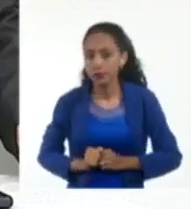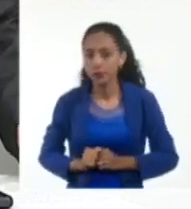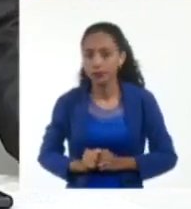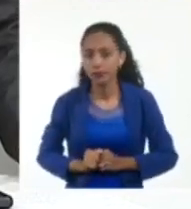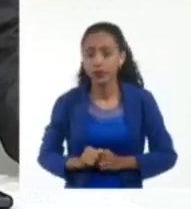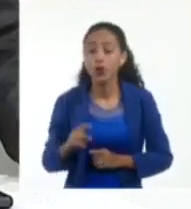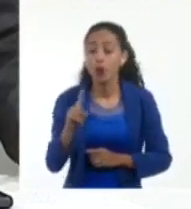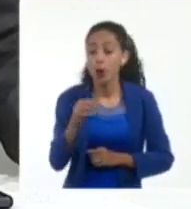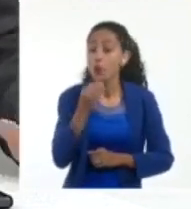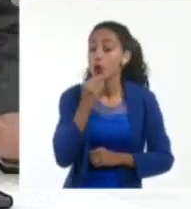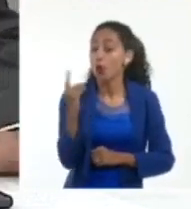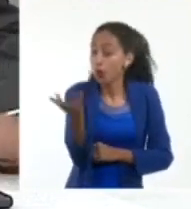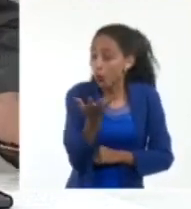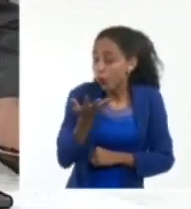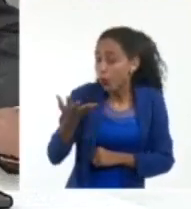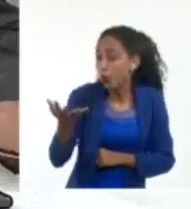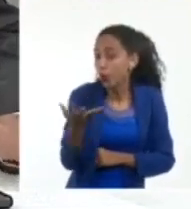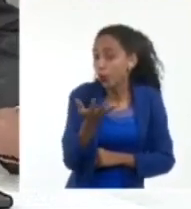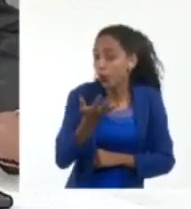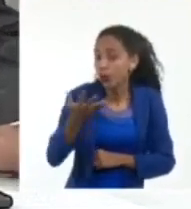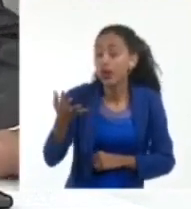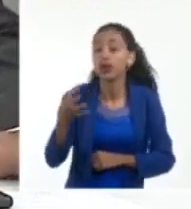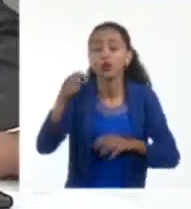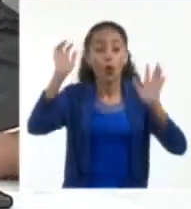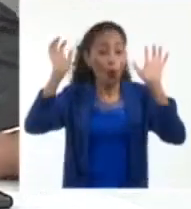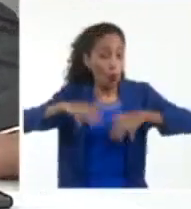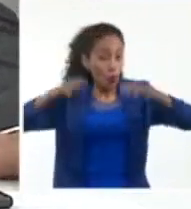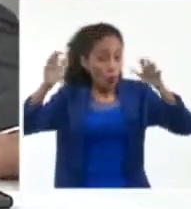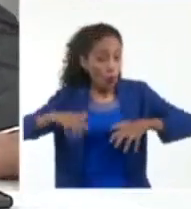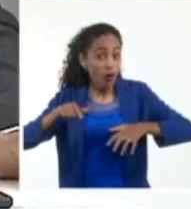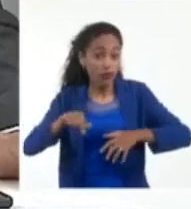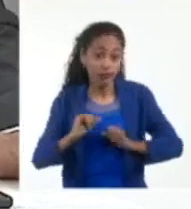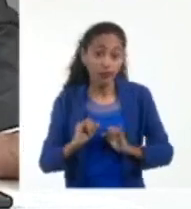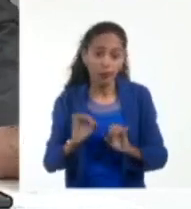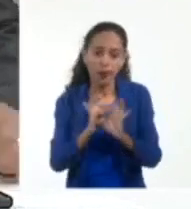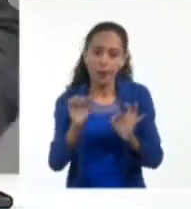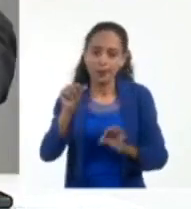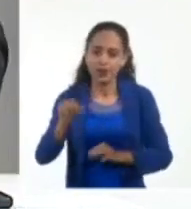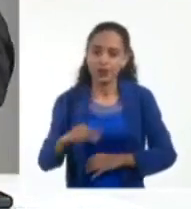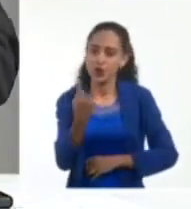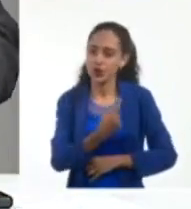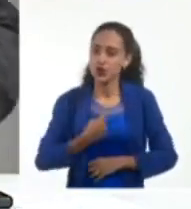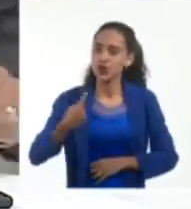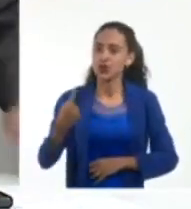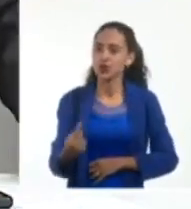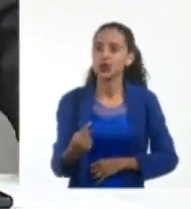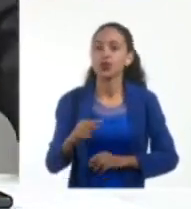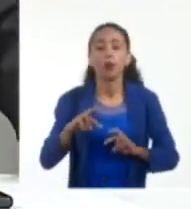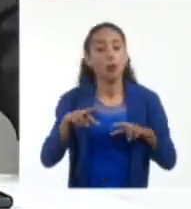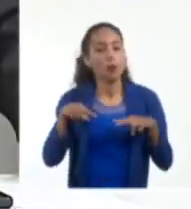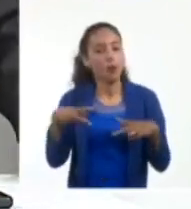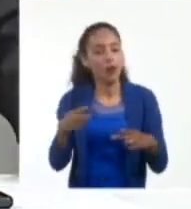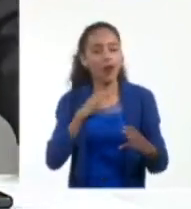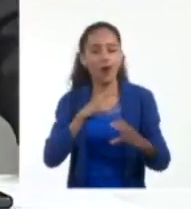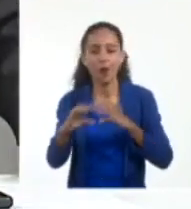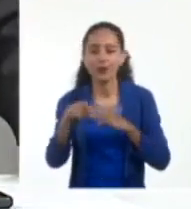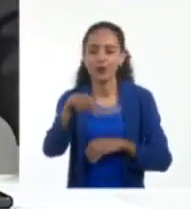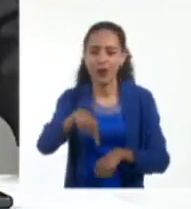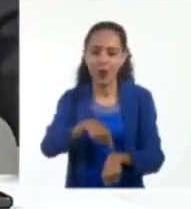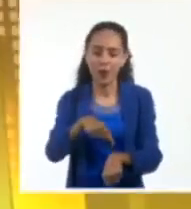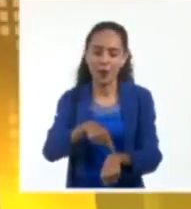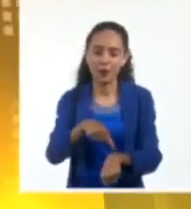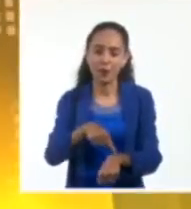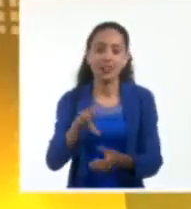vientos, en cuanto a lluvias o al menos así lo han dicho nuestros especialistas. Nosotros vamos a reestablecer la comunicación ahora mismo